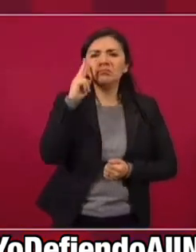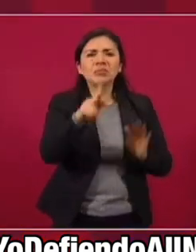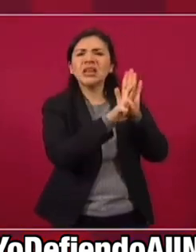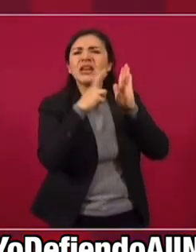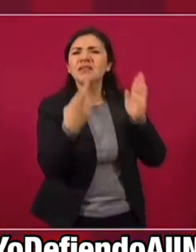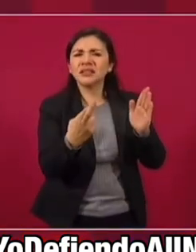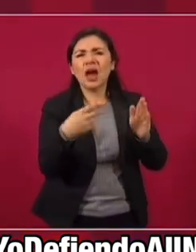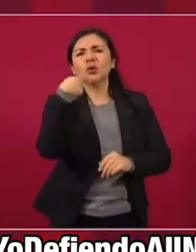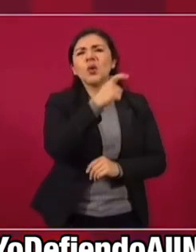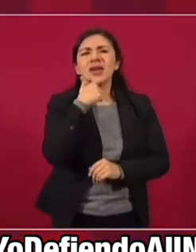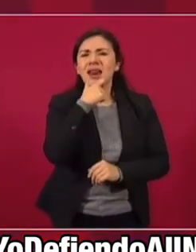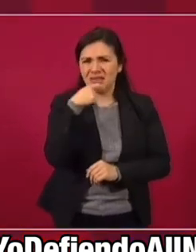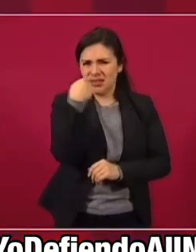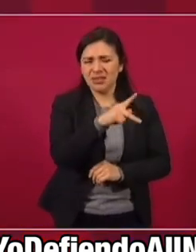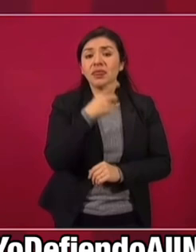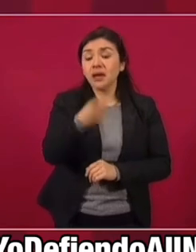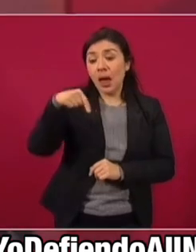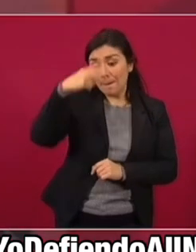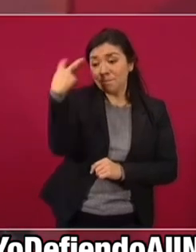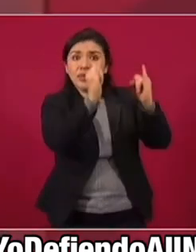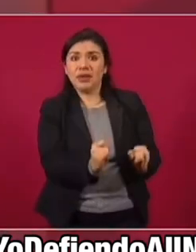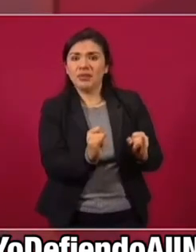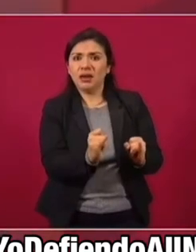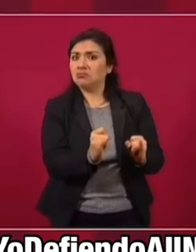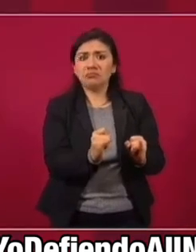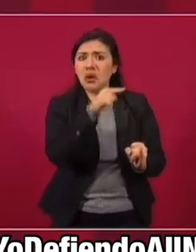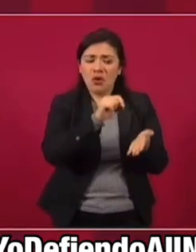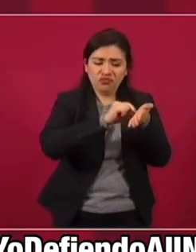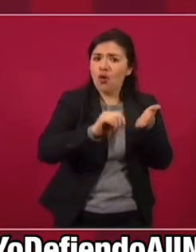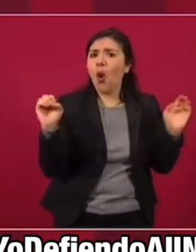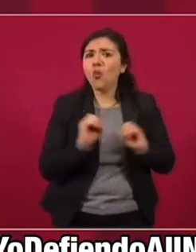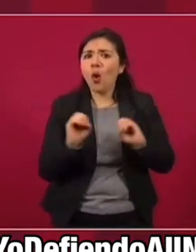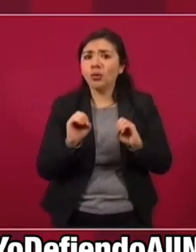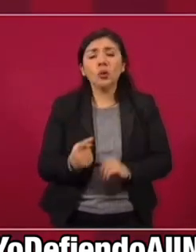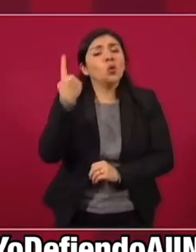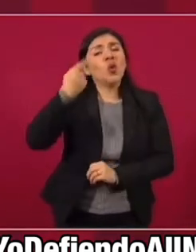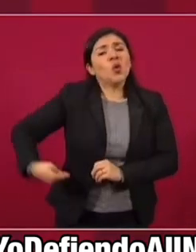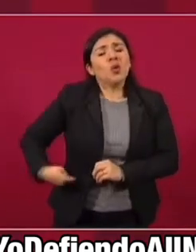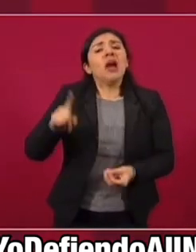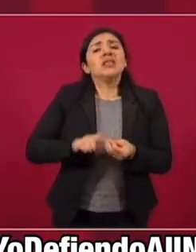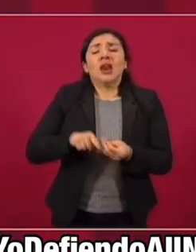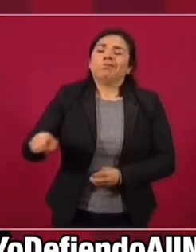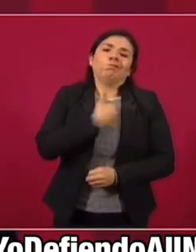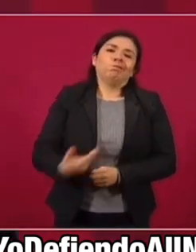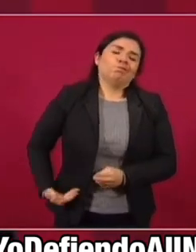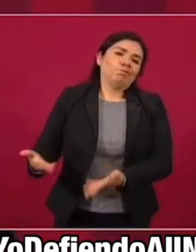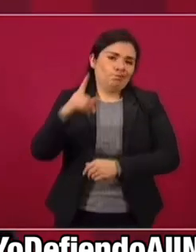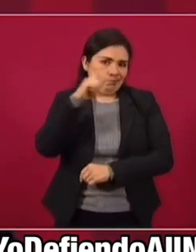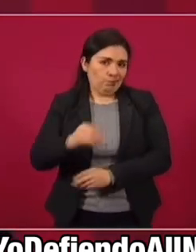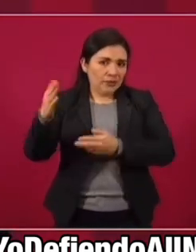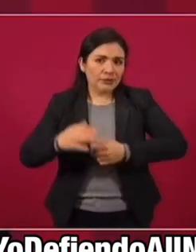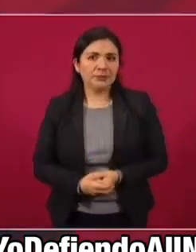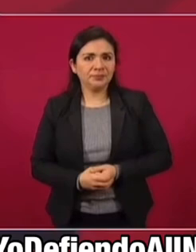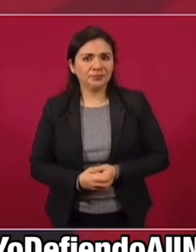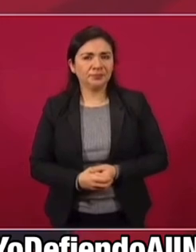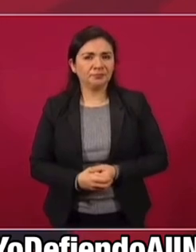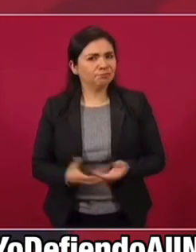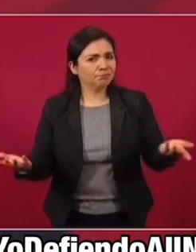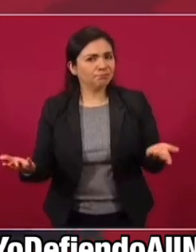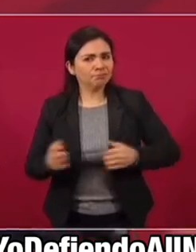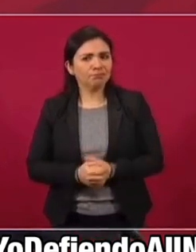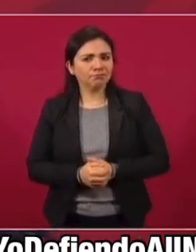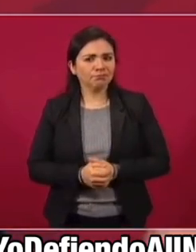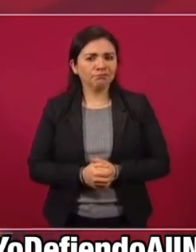revista inglesa de que en México no hay democracia. La culpa es del presidente. ¿En qué quedamos?